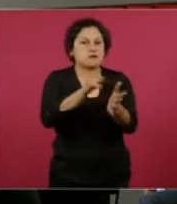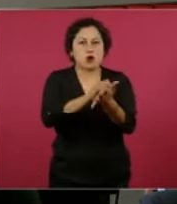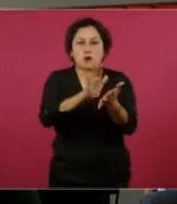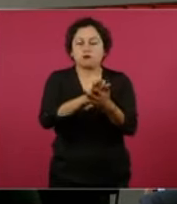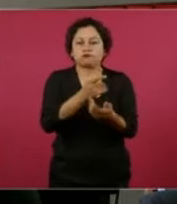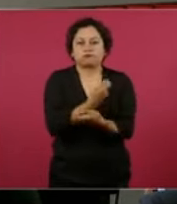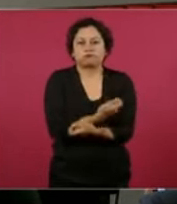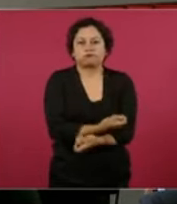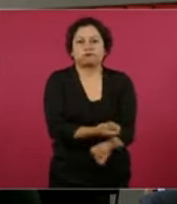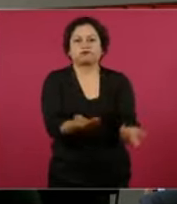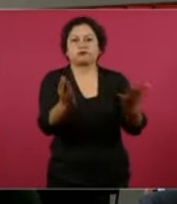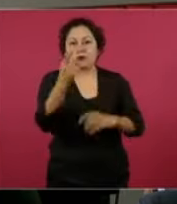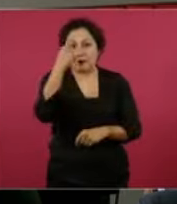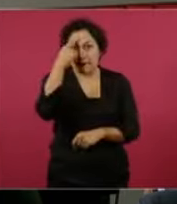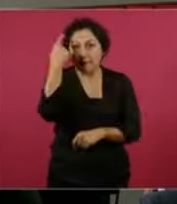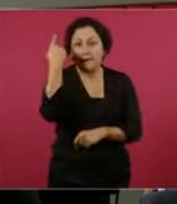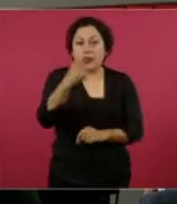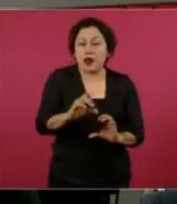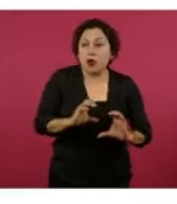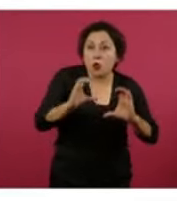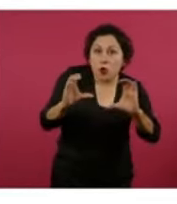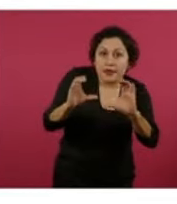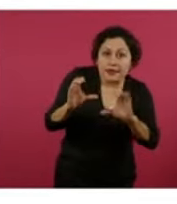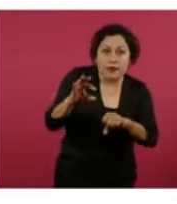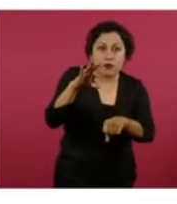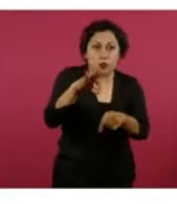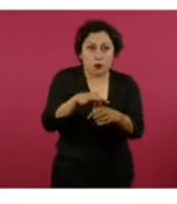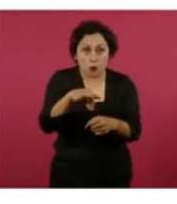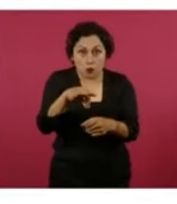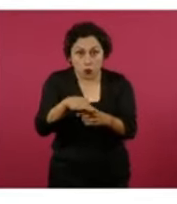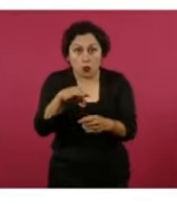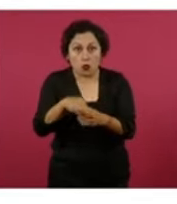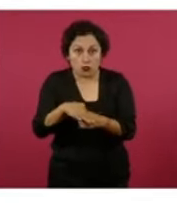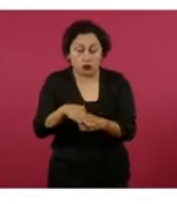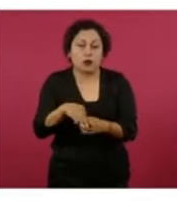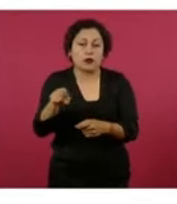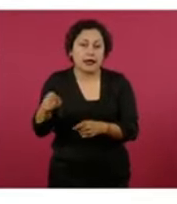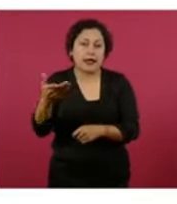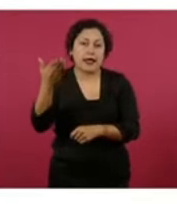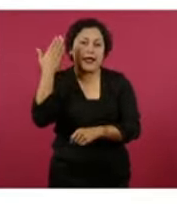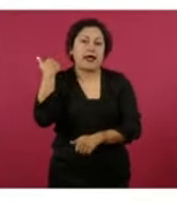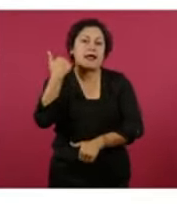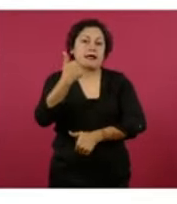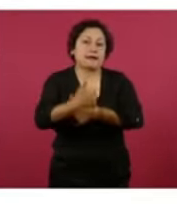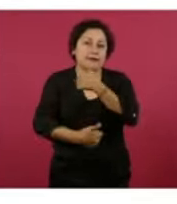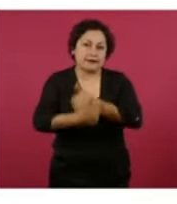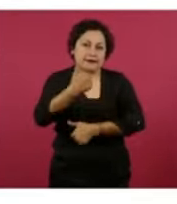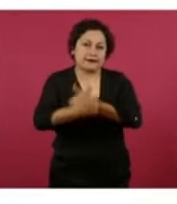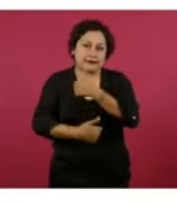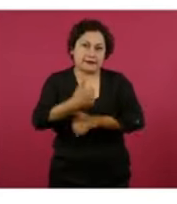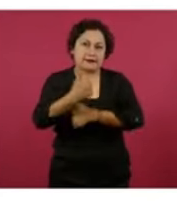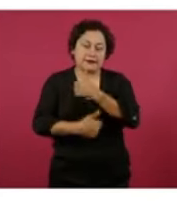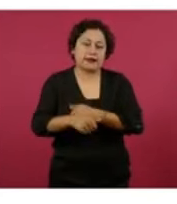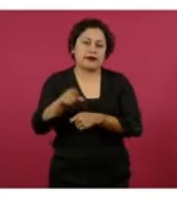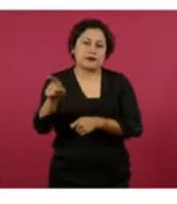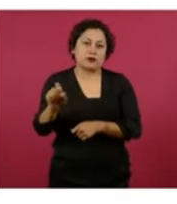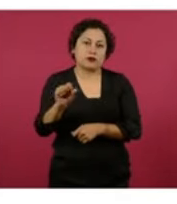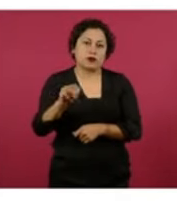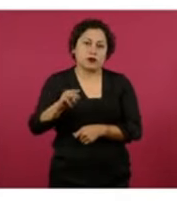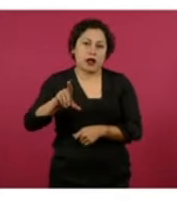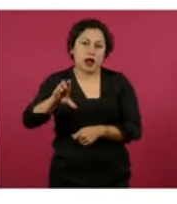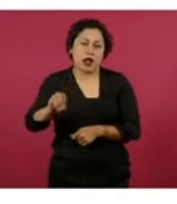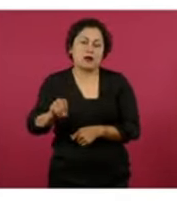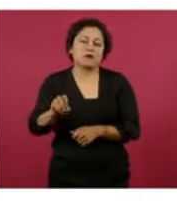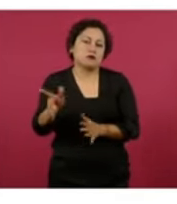para intentar inhibir el voto en ese momento del candidato a la presidencia de la República, Andrés Manuel López Obrador, que resultó